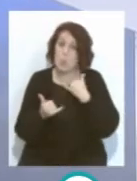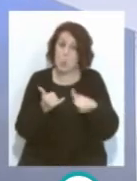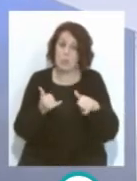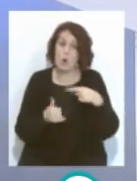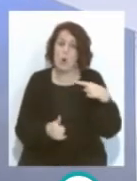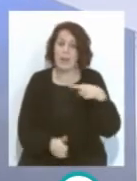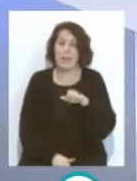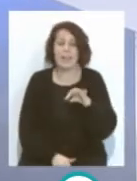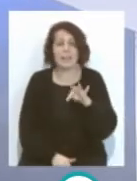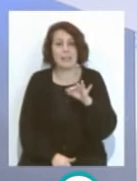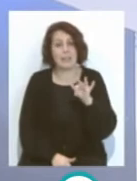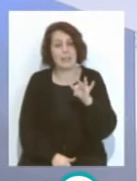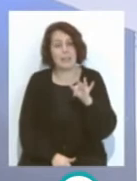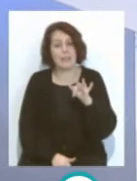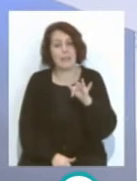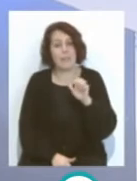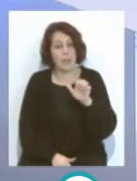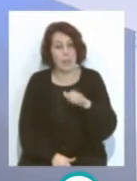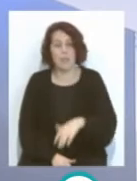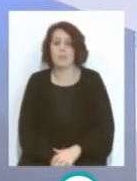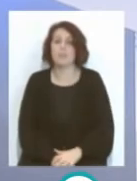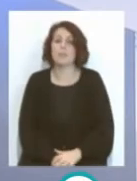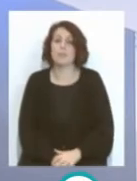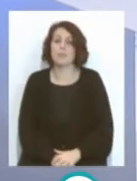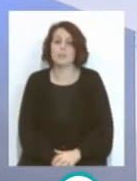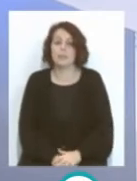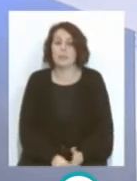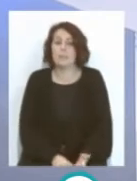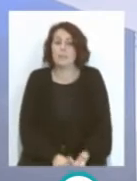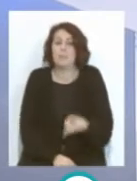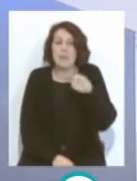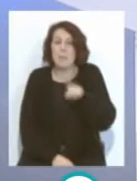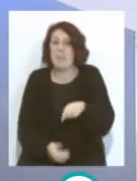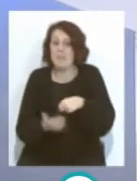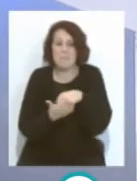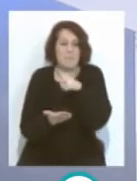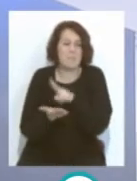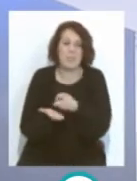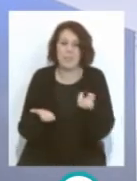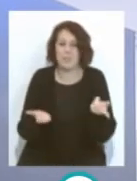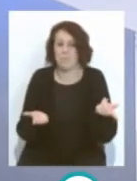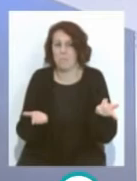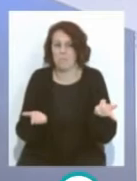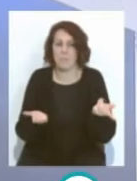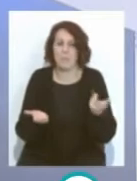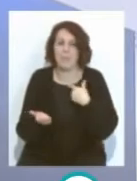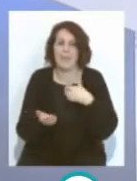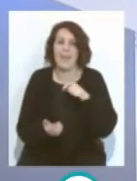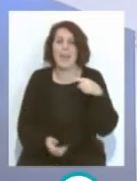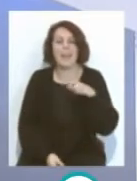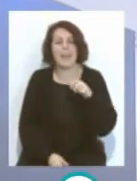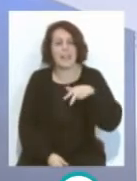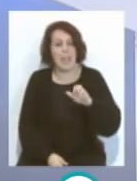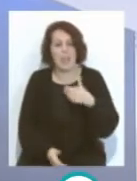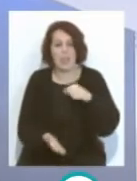del Getafe, Aleñá, Carlos Aleñá, también tirándose, todo esto, y llené el